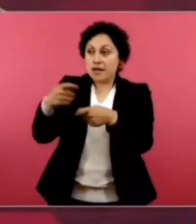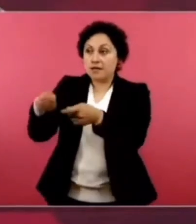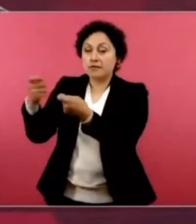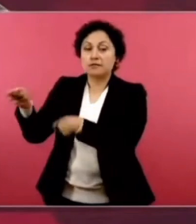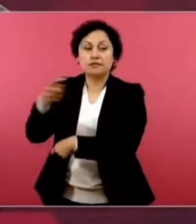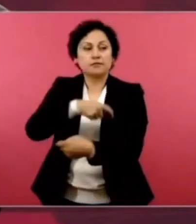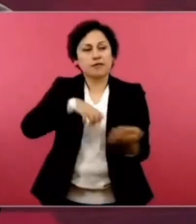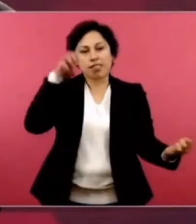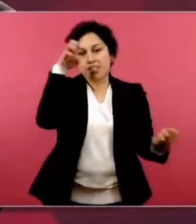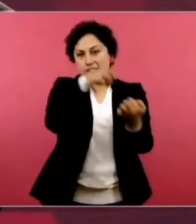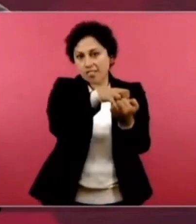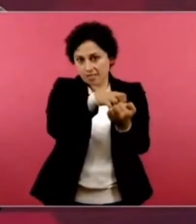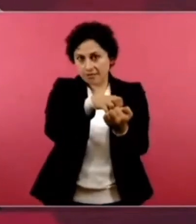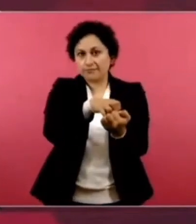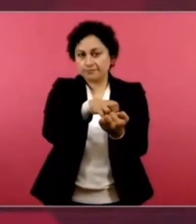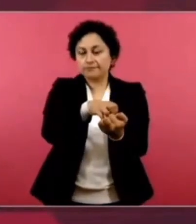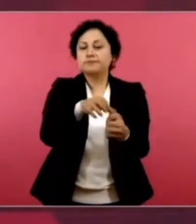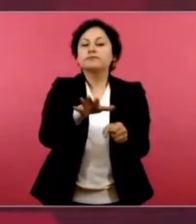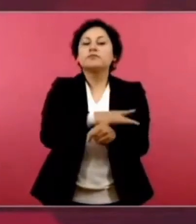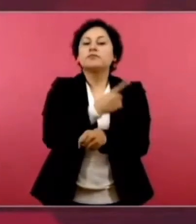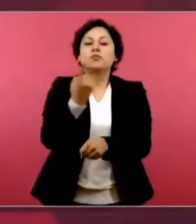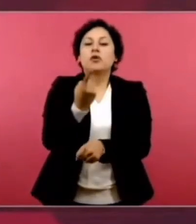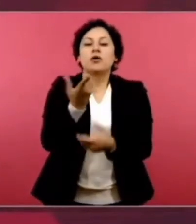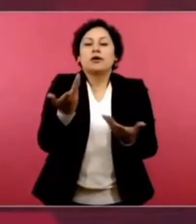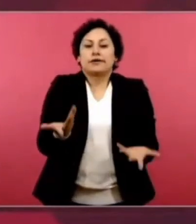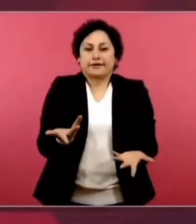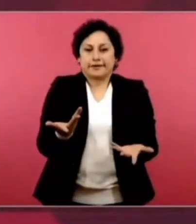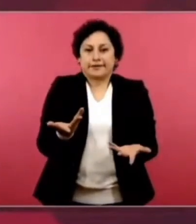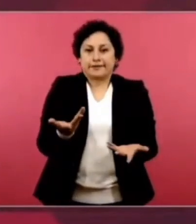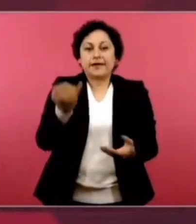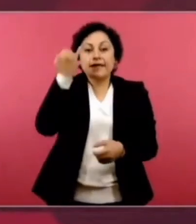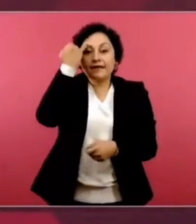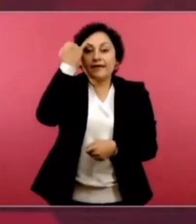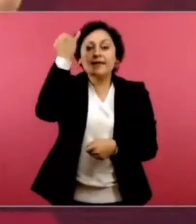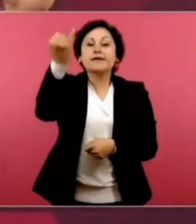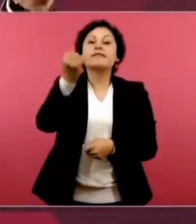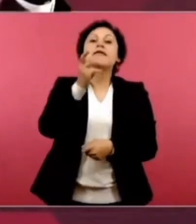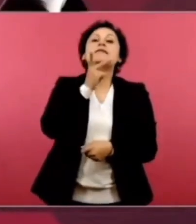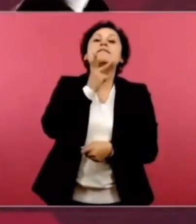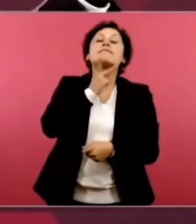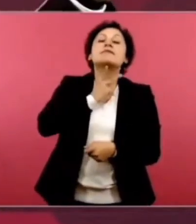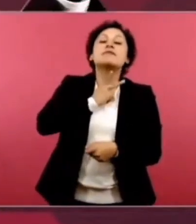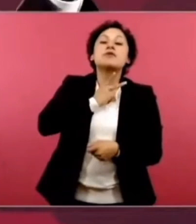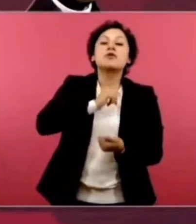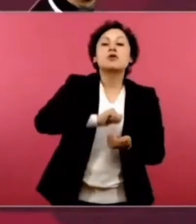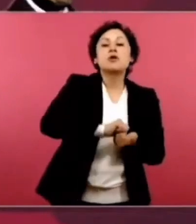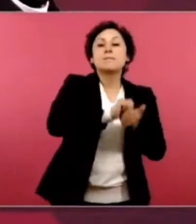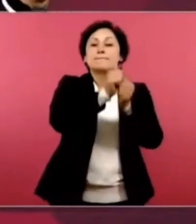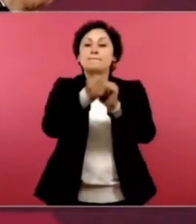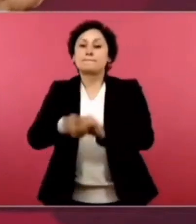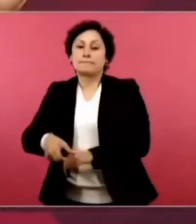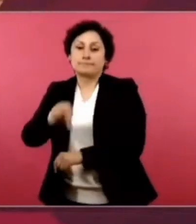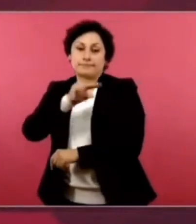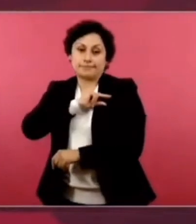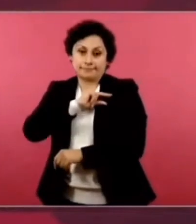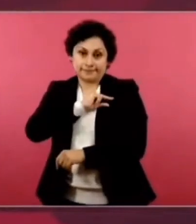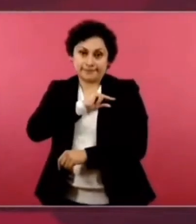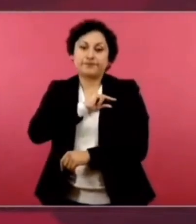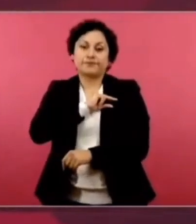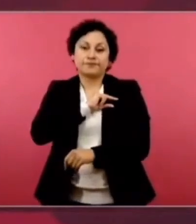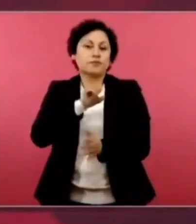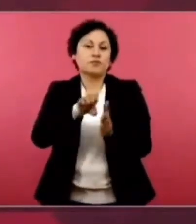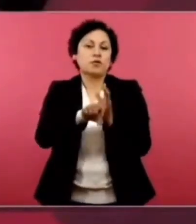privatizaba el petróleo, si se entregaban bloques del territorio nacional